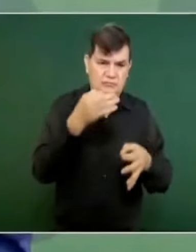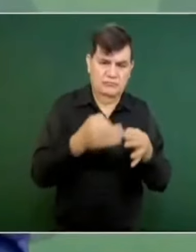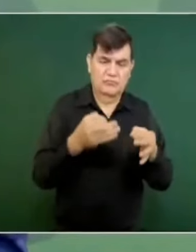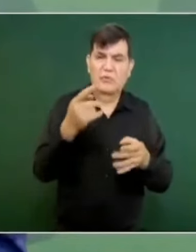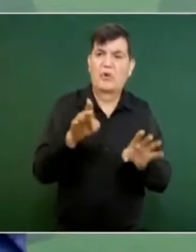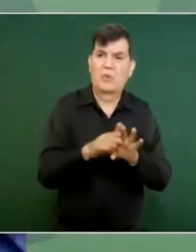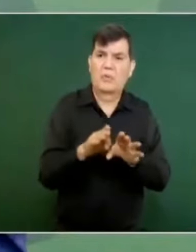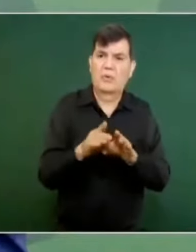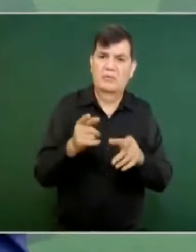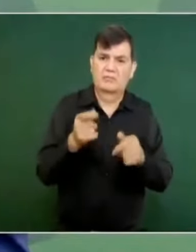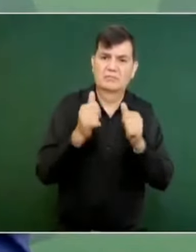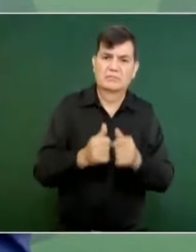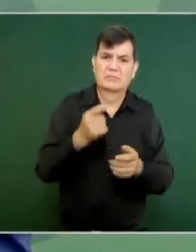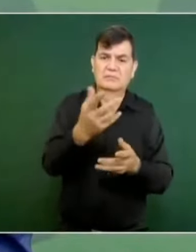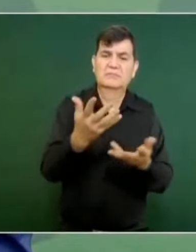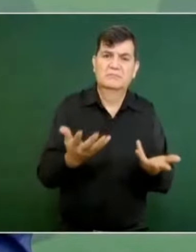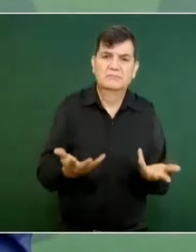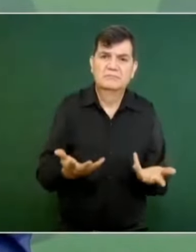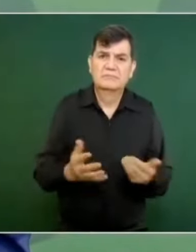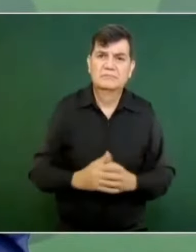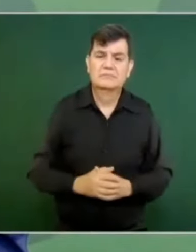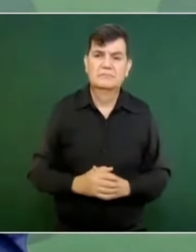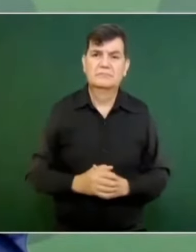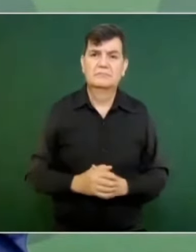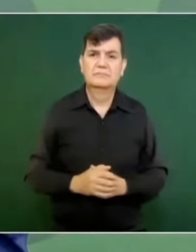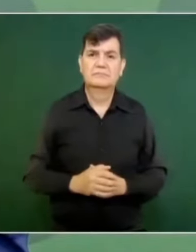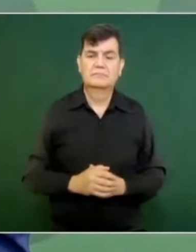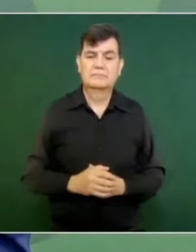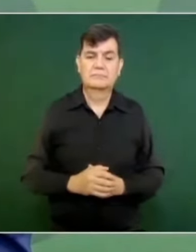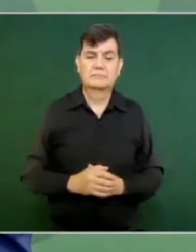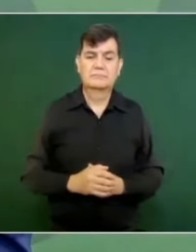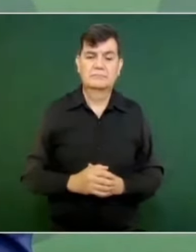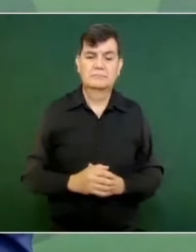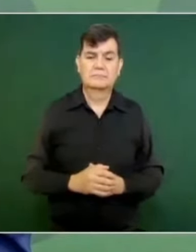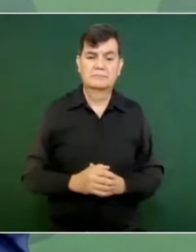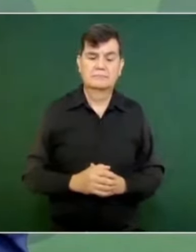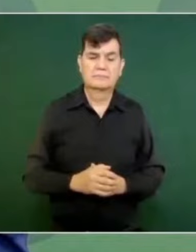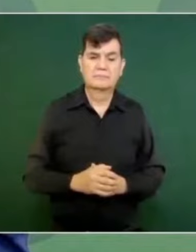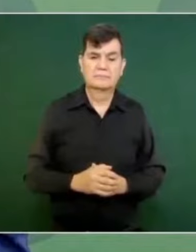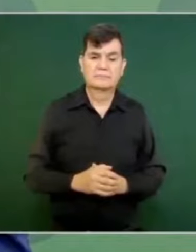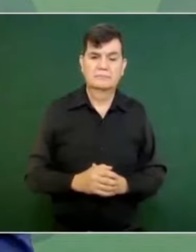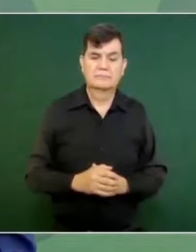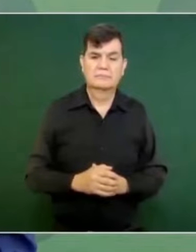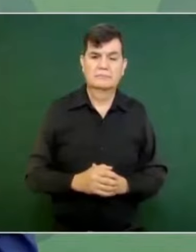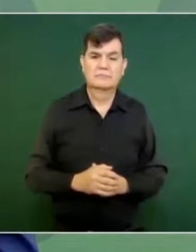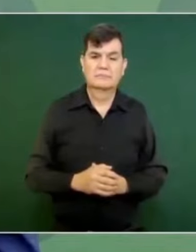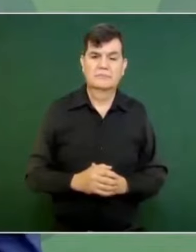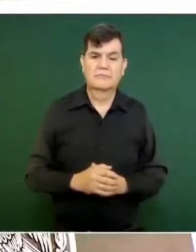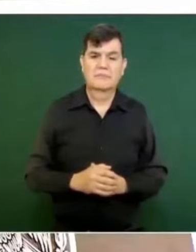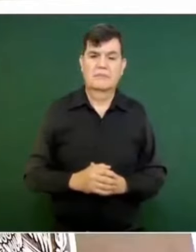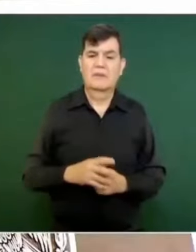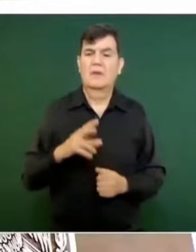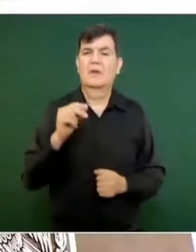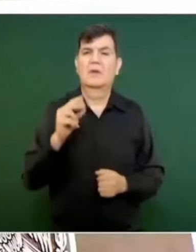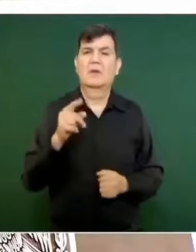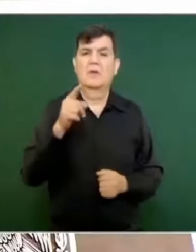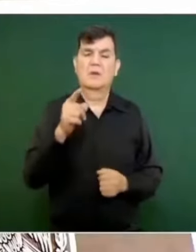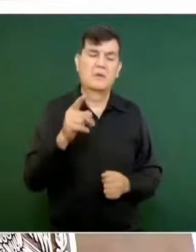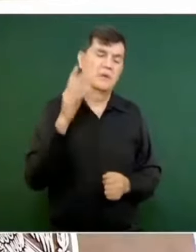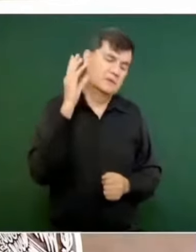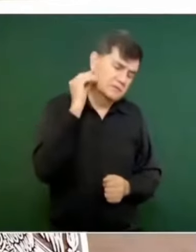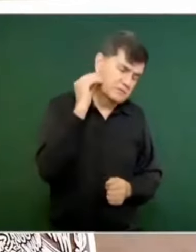que no estén nada más escuchando